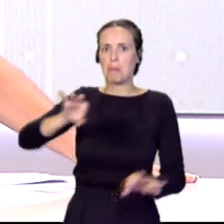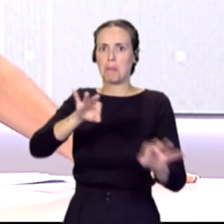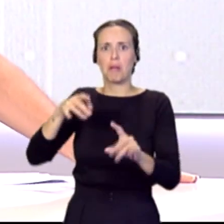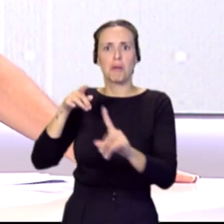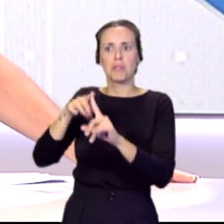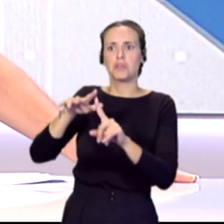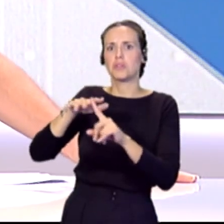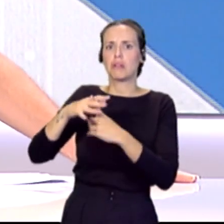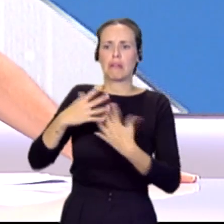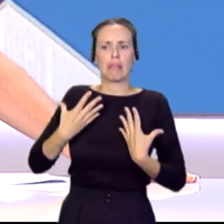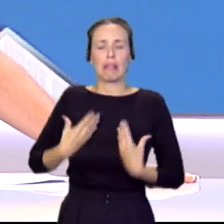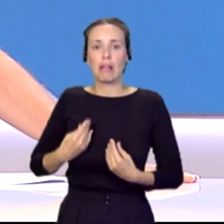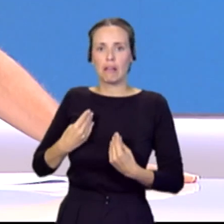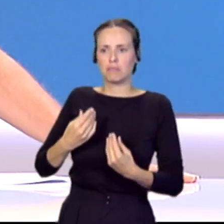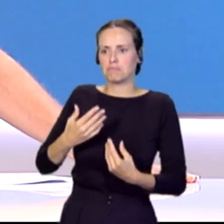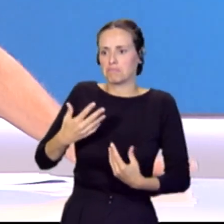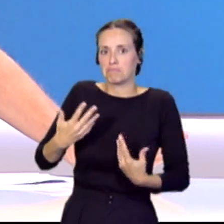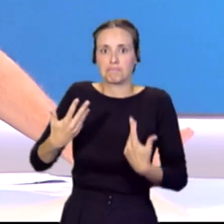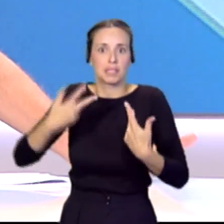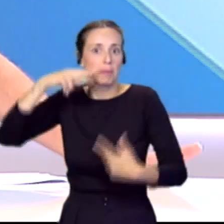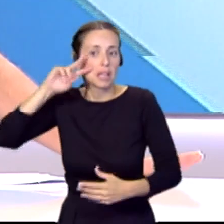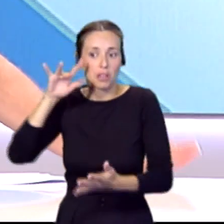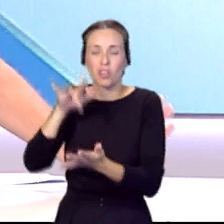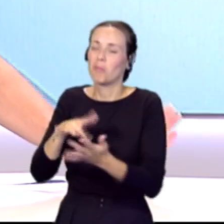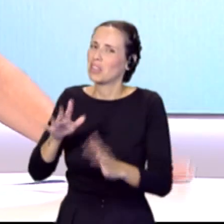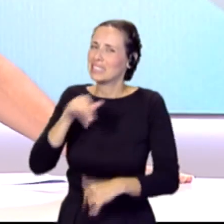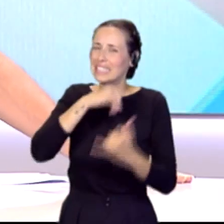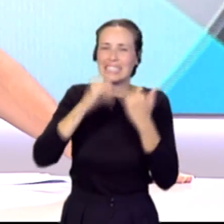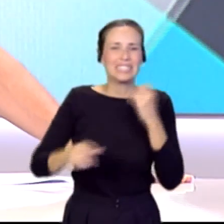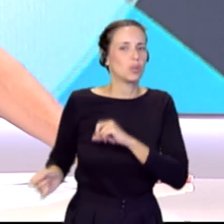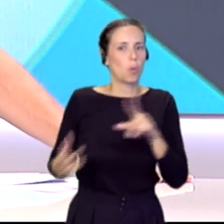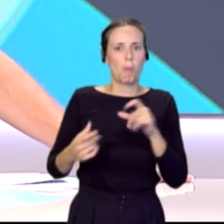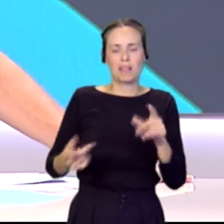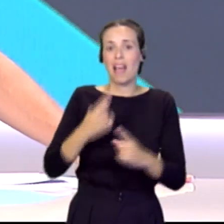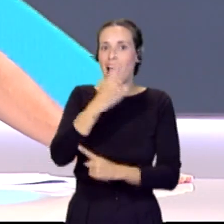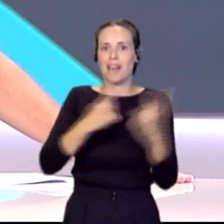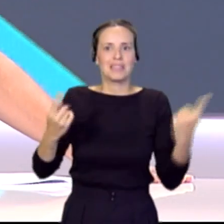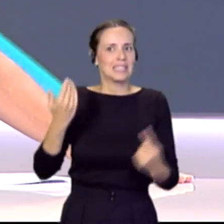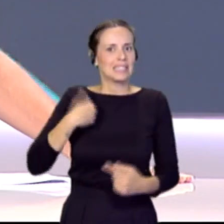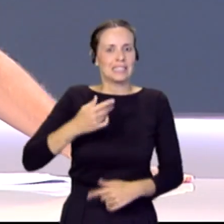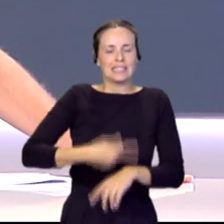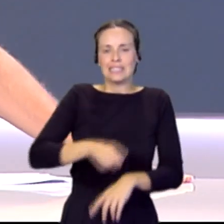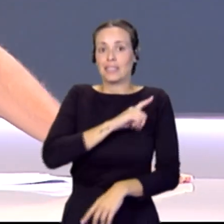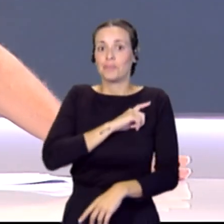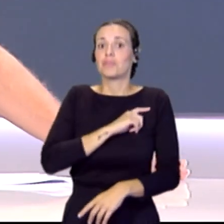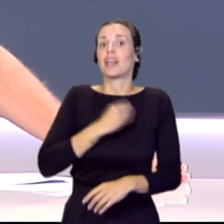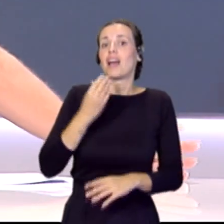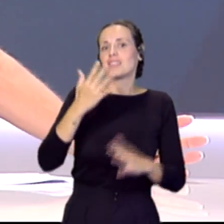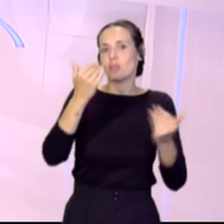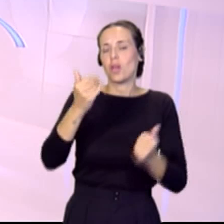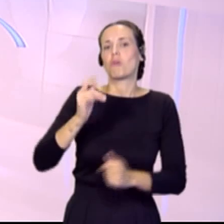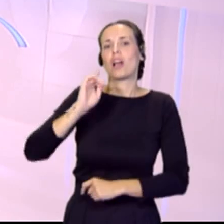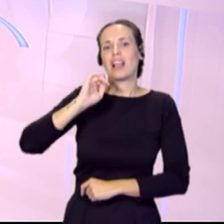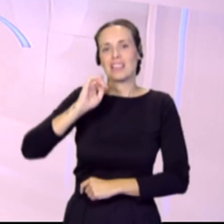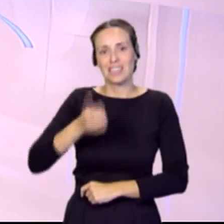dramáticas, pero esta crisis humanitaria a veces supera todo tipo de emociones. Vamos a saludar a Luis González, que es director del Hospital Nuestra Señora de